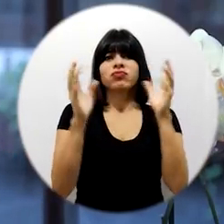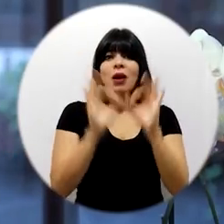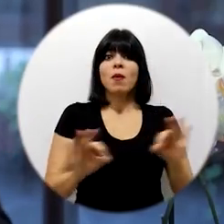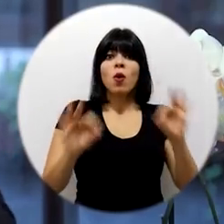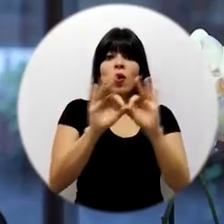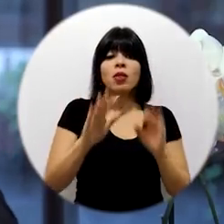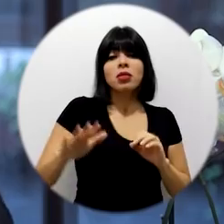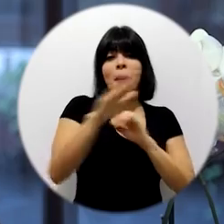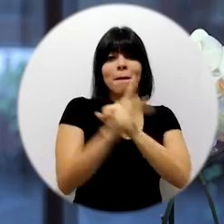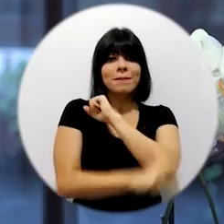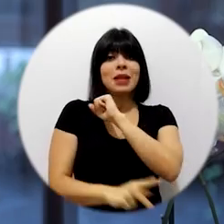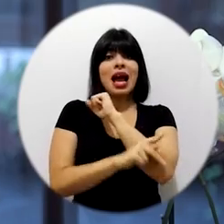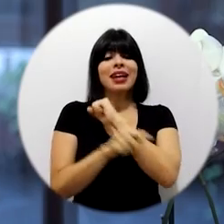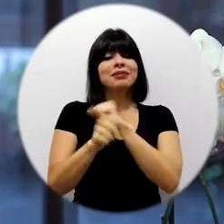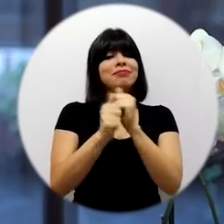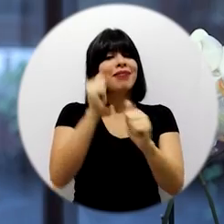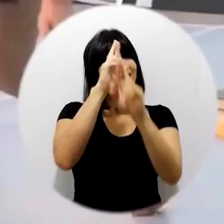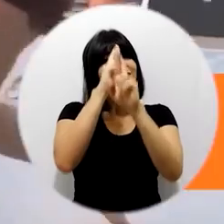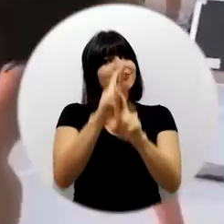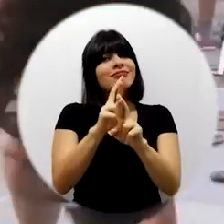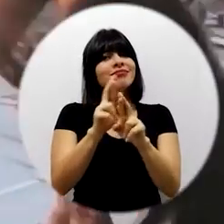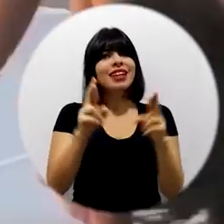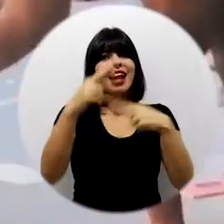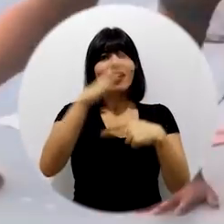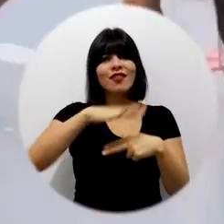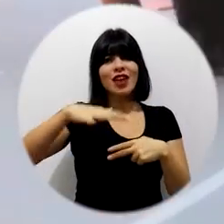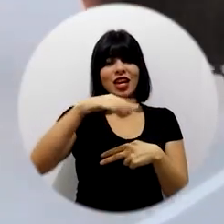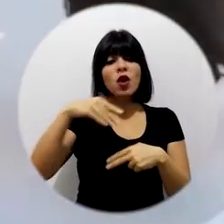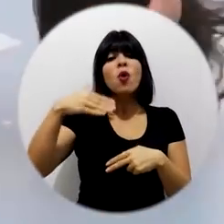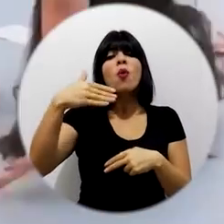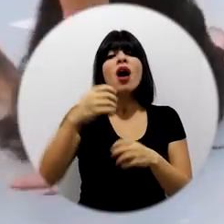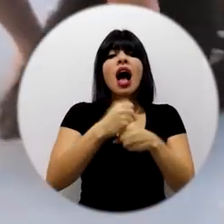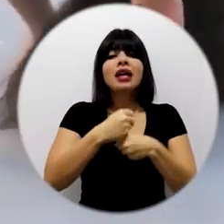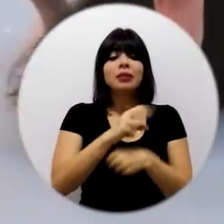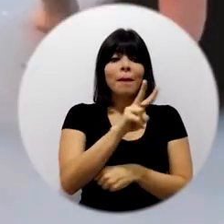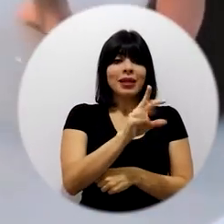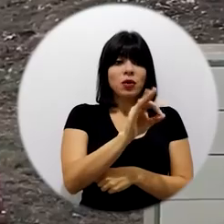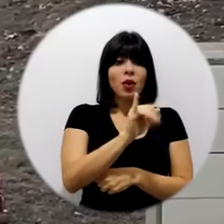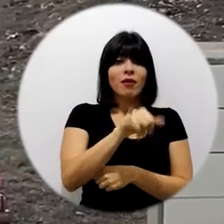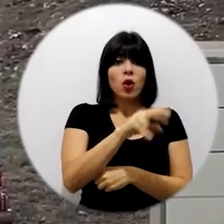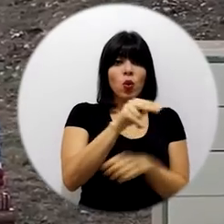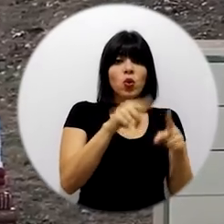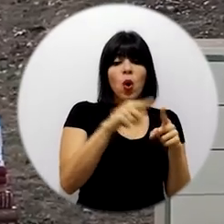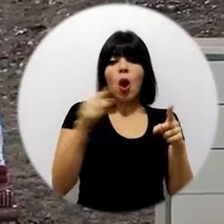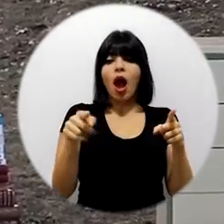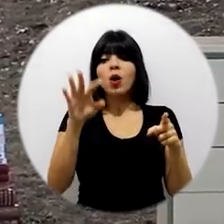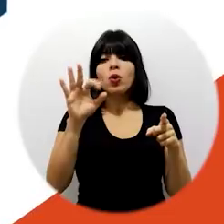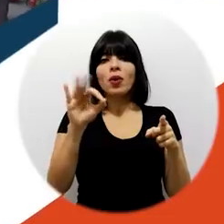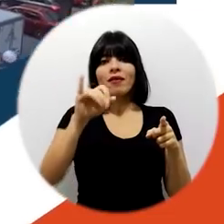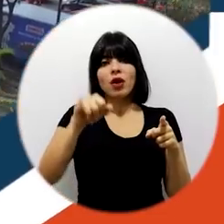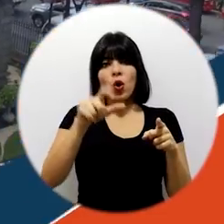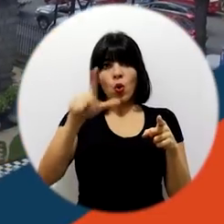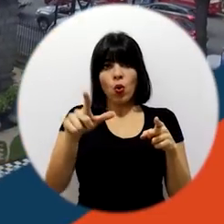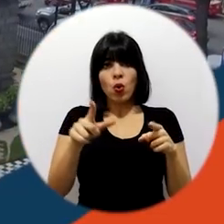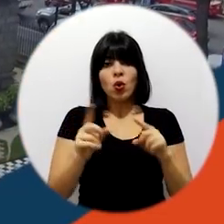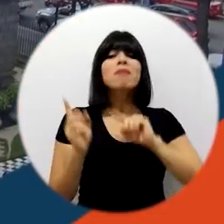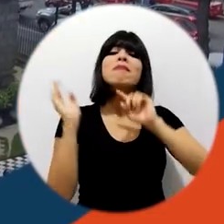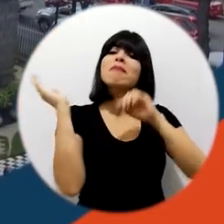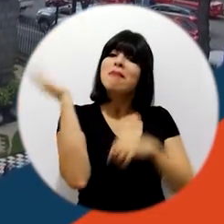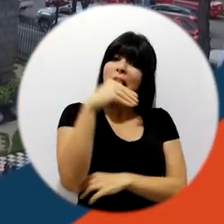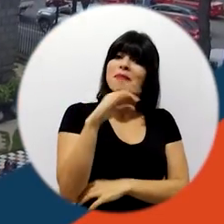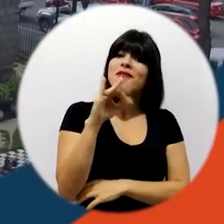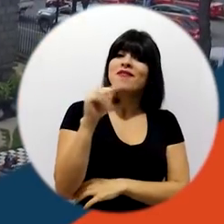del país y el más respetado de la región, que se realizará del 29 de junio al 9 de julio. Vamos al FIA,